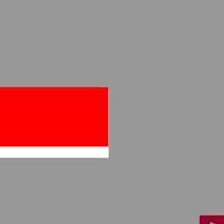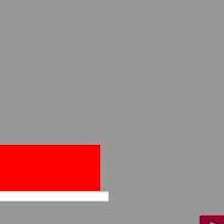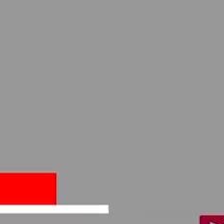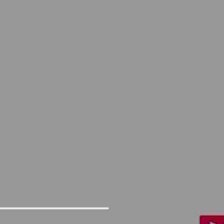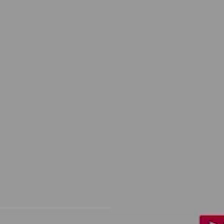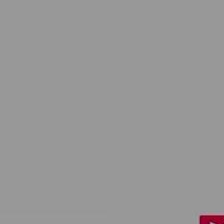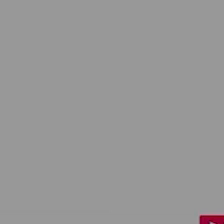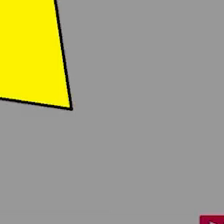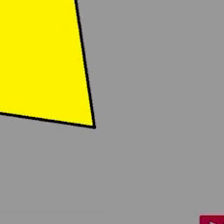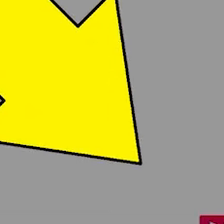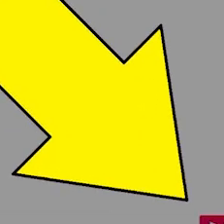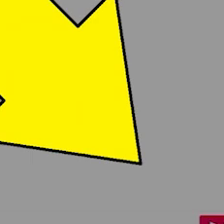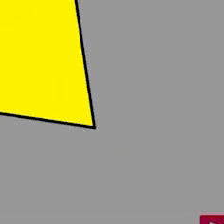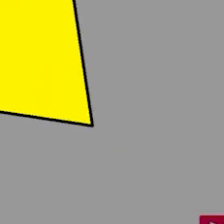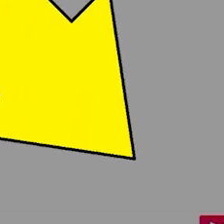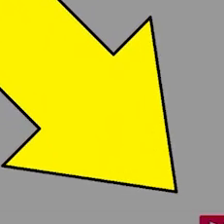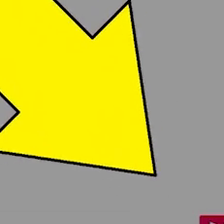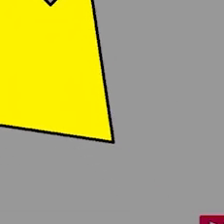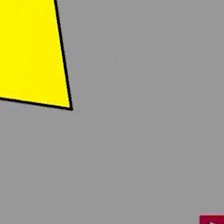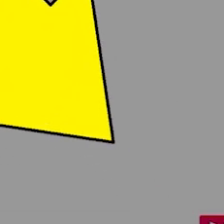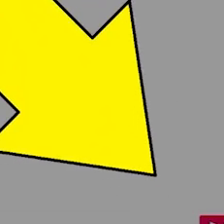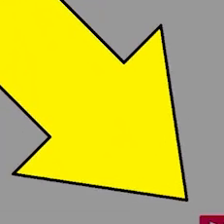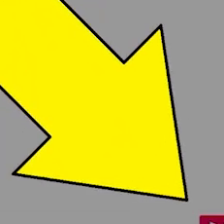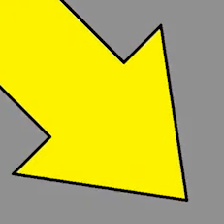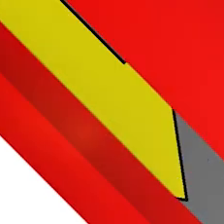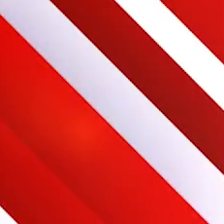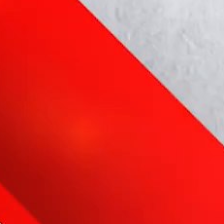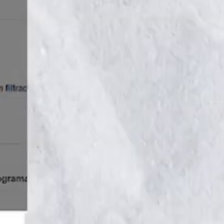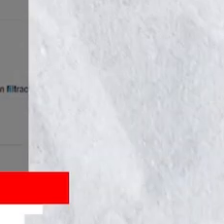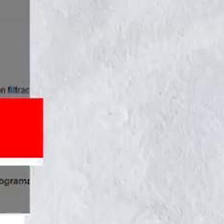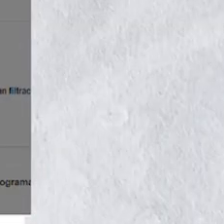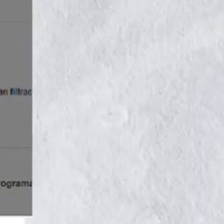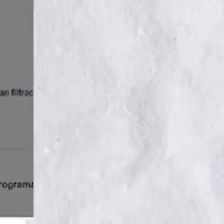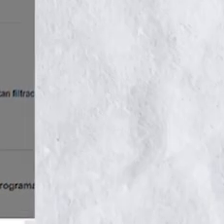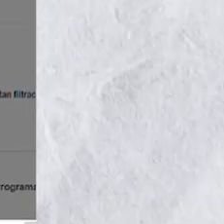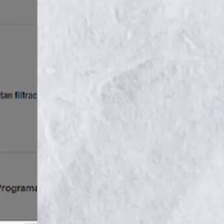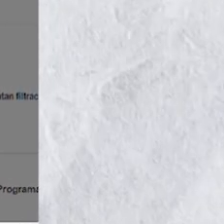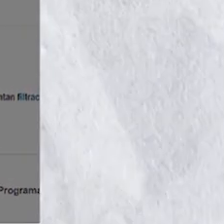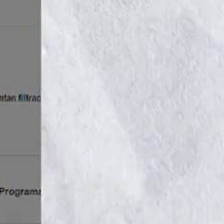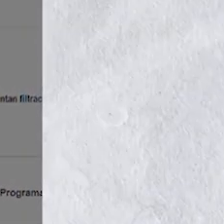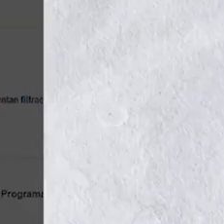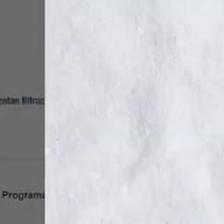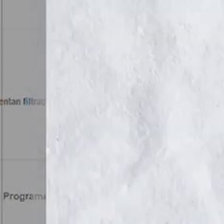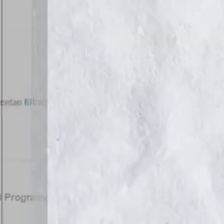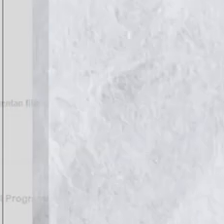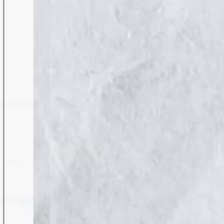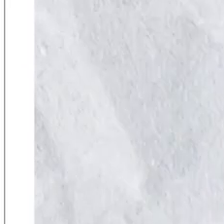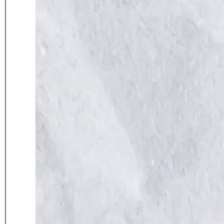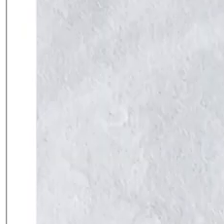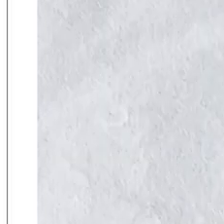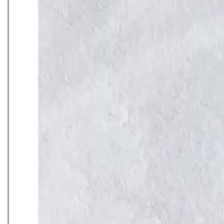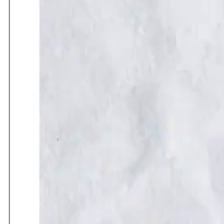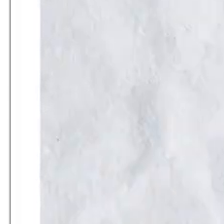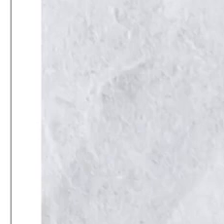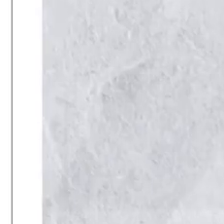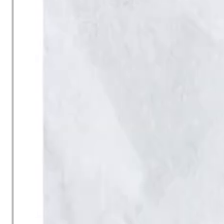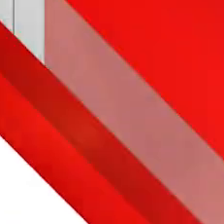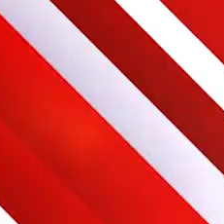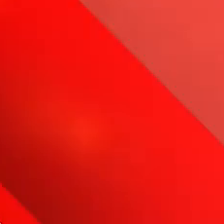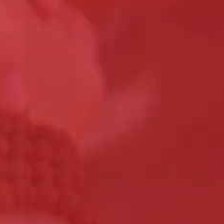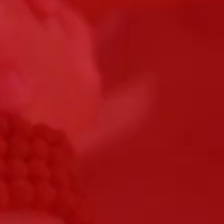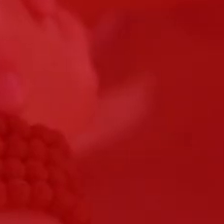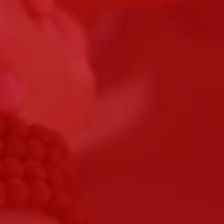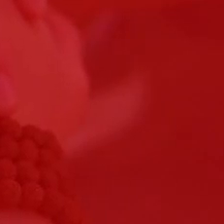finalmente, dale clic en Enviar. No te olvides de descargar y guardar tu constancia de participación.